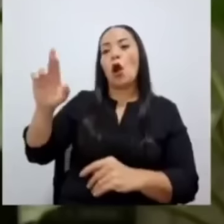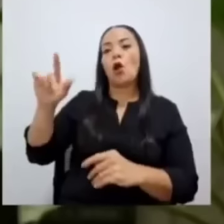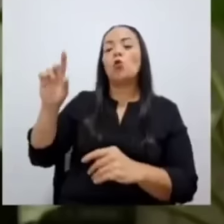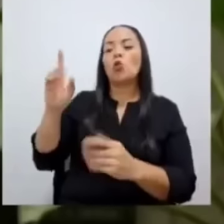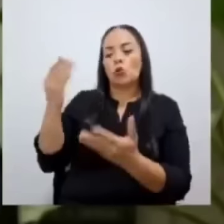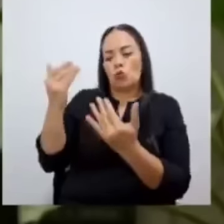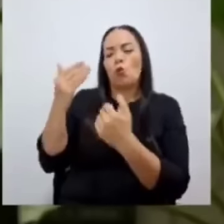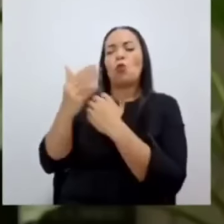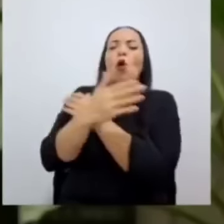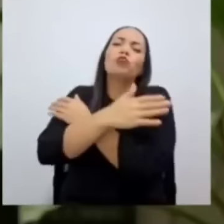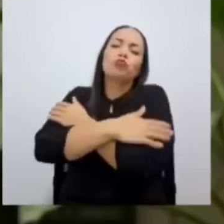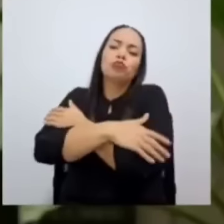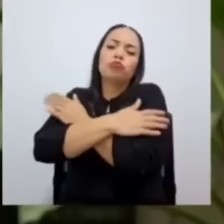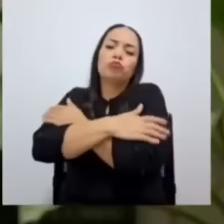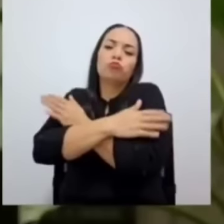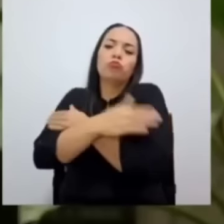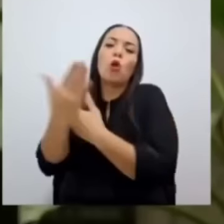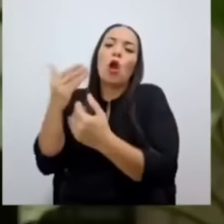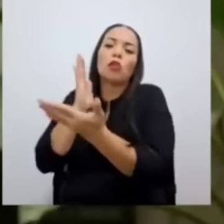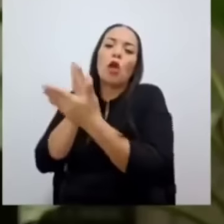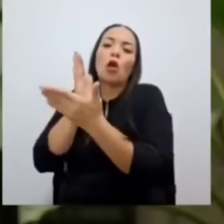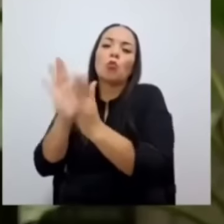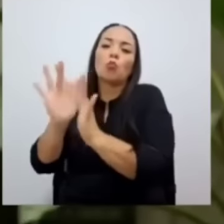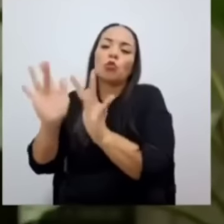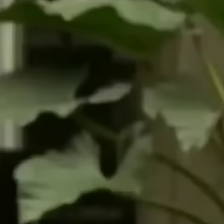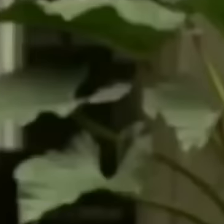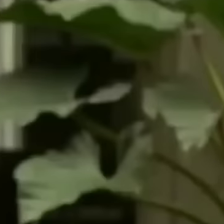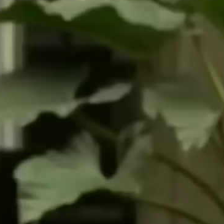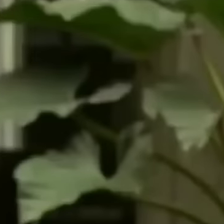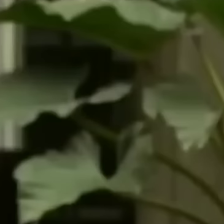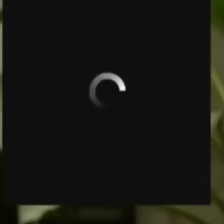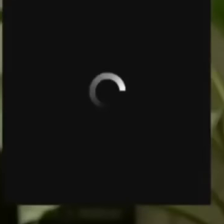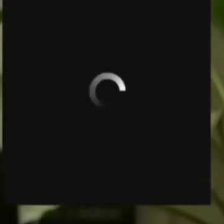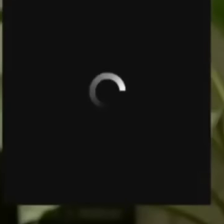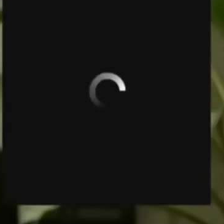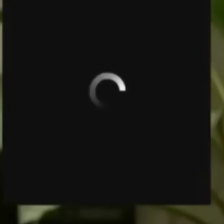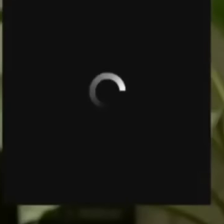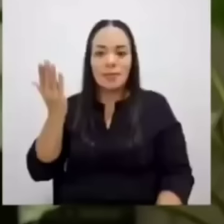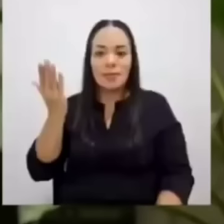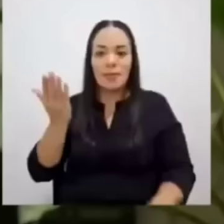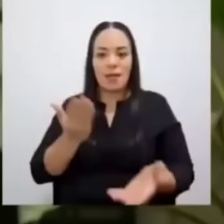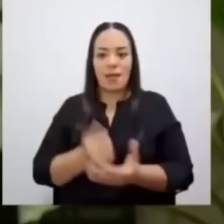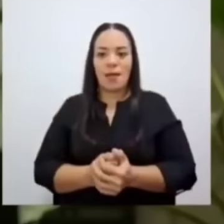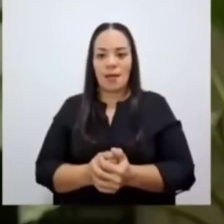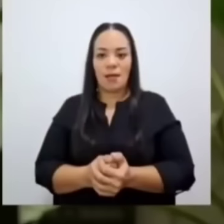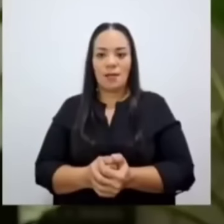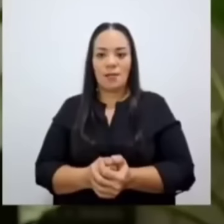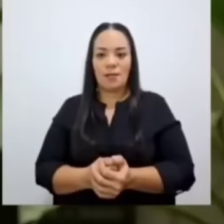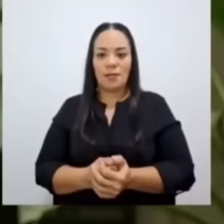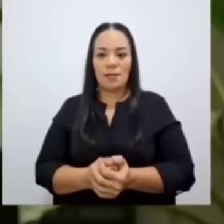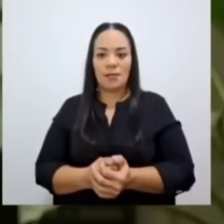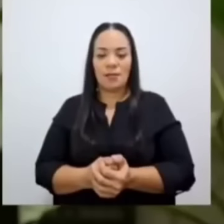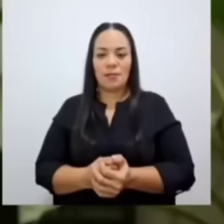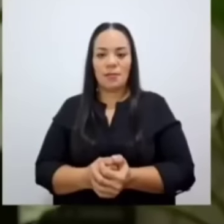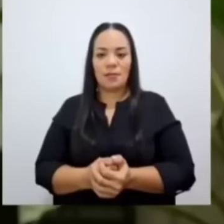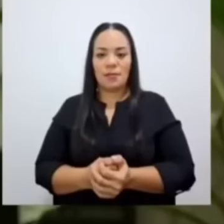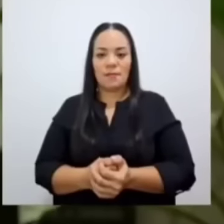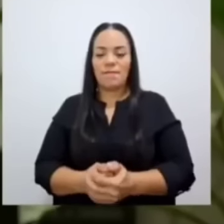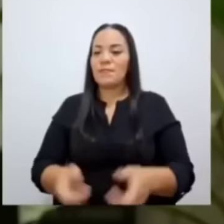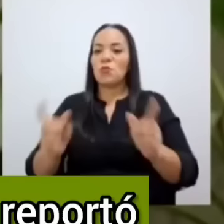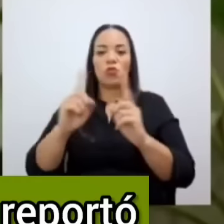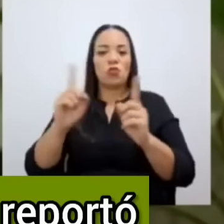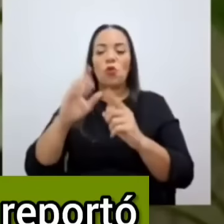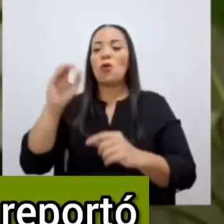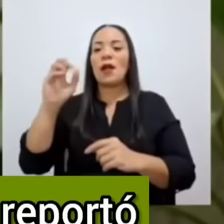vamos a apapachar aquí porque lo están atacando. Hipocresía. Dobles estándares. No, no, Carlos,